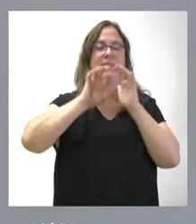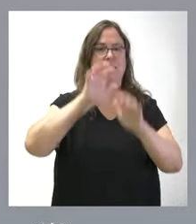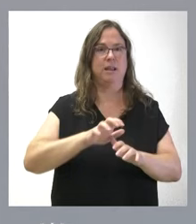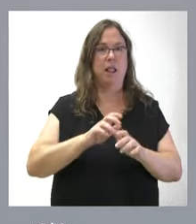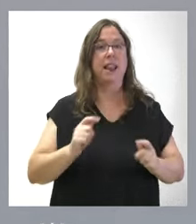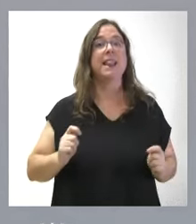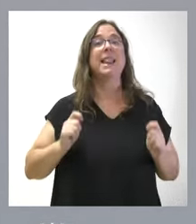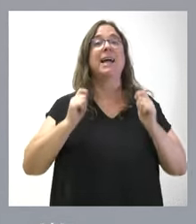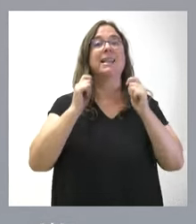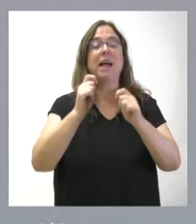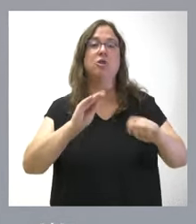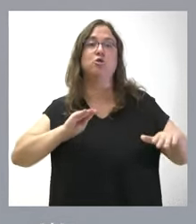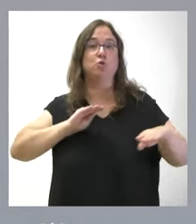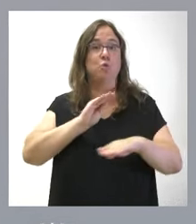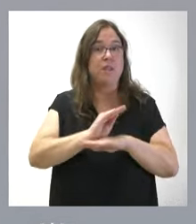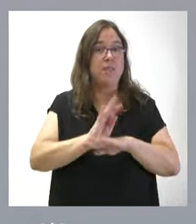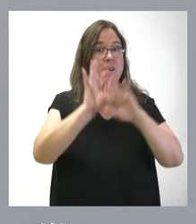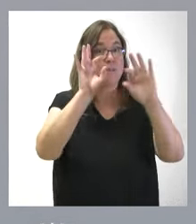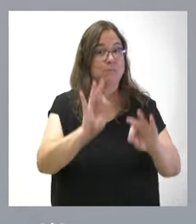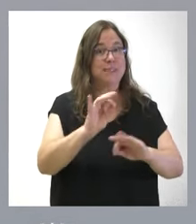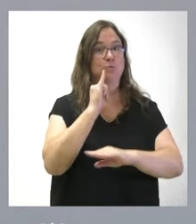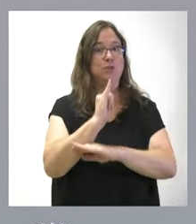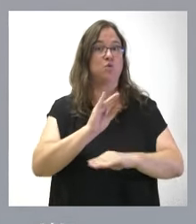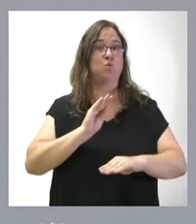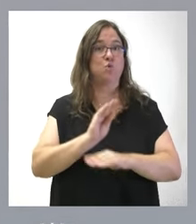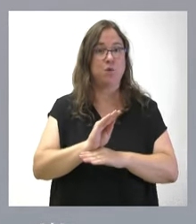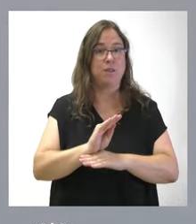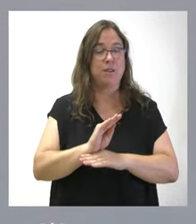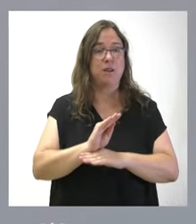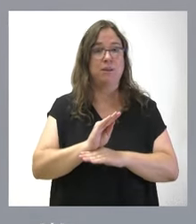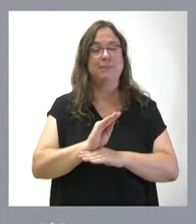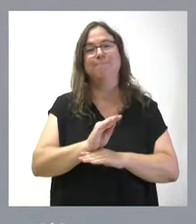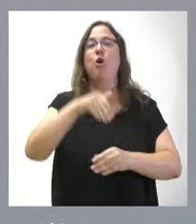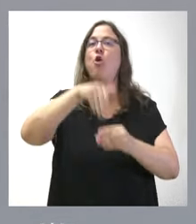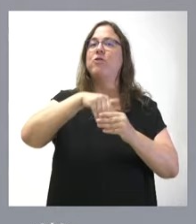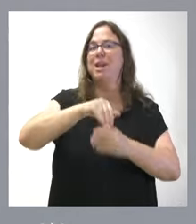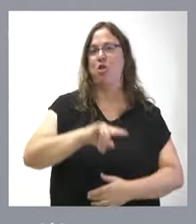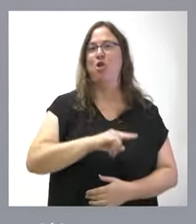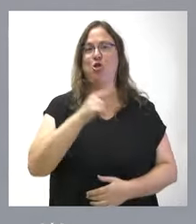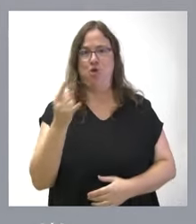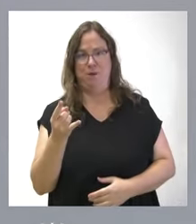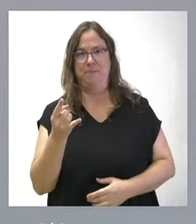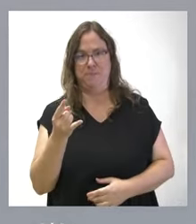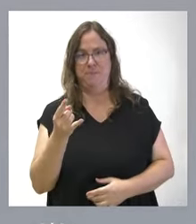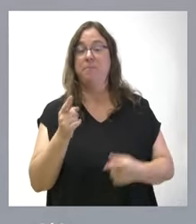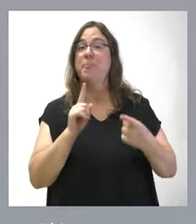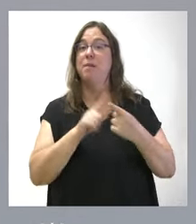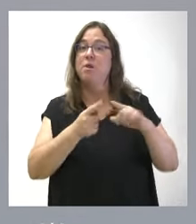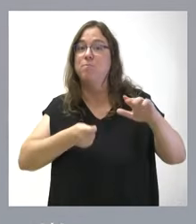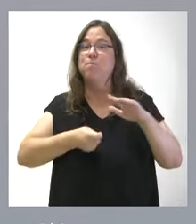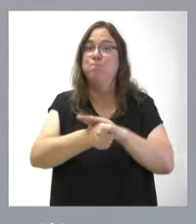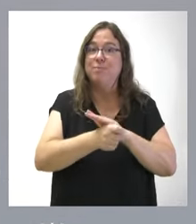otorga una subvención a este instituto, que tiene un doble contenido. Por un lado, financiar la